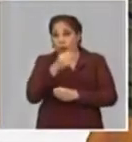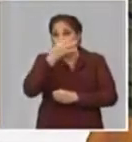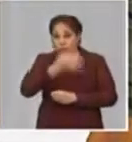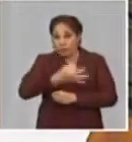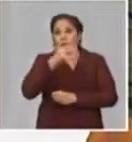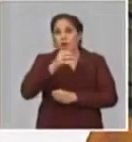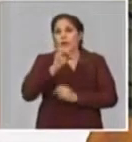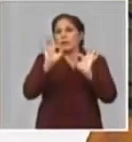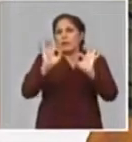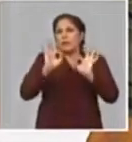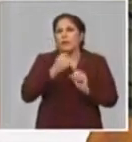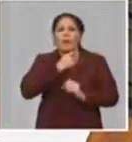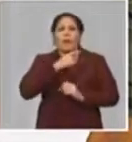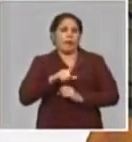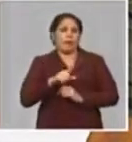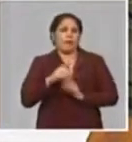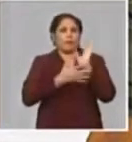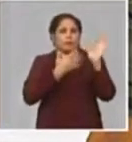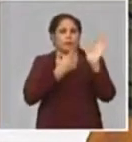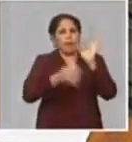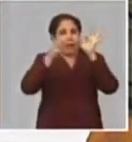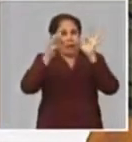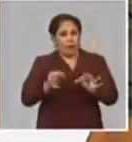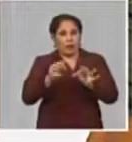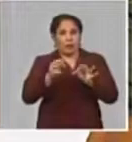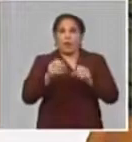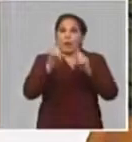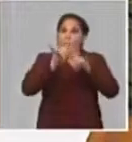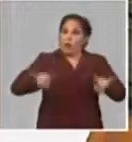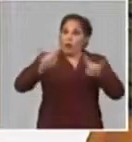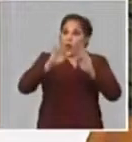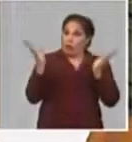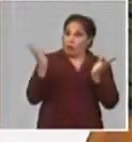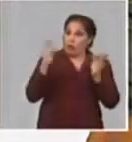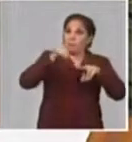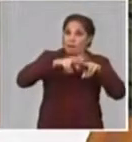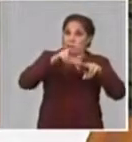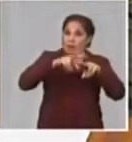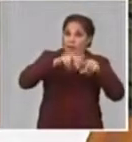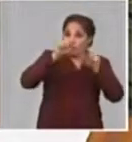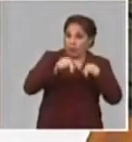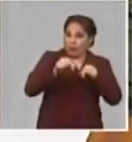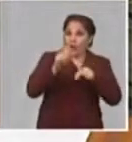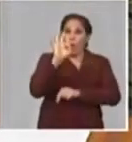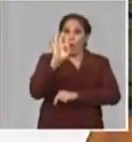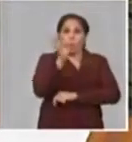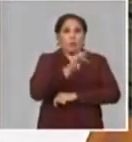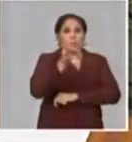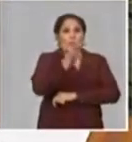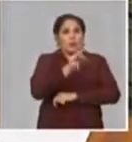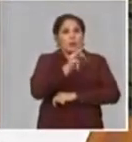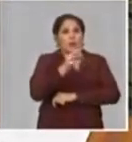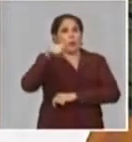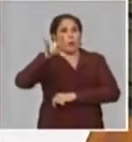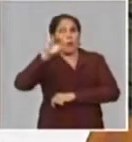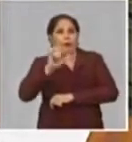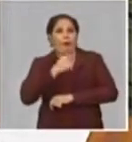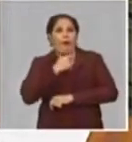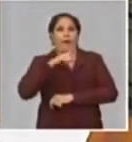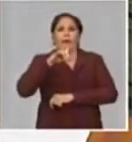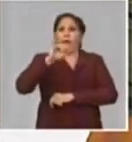específico, un ejemplo concreto de la Habana, la capital, se ha llevado a más de 8 municipios por estudiantes de las Cujades,